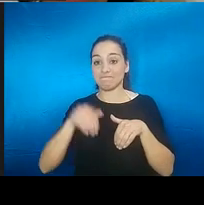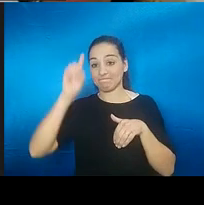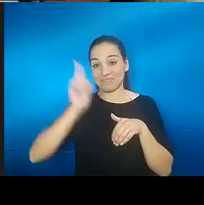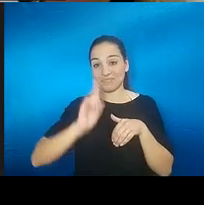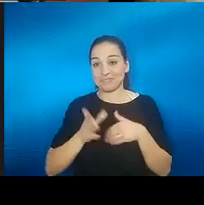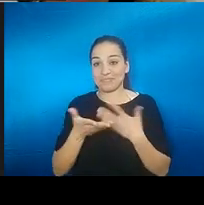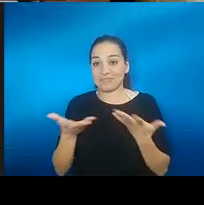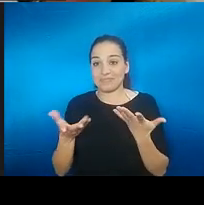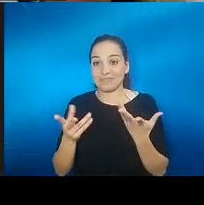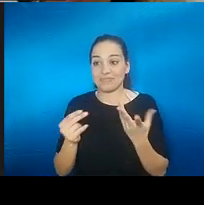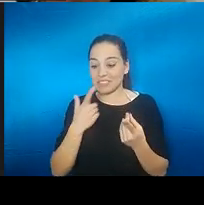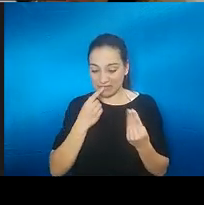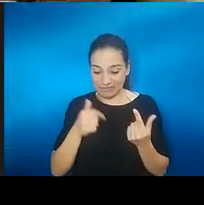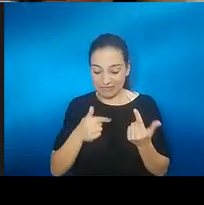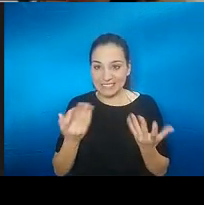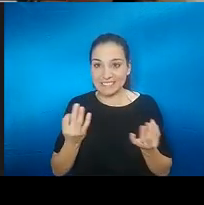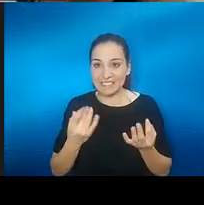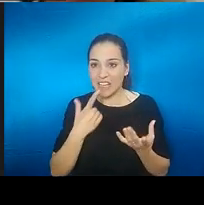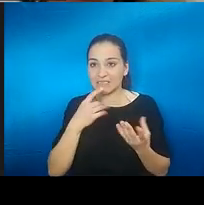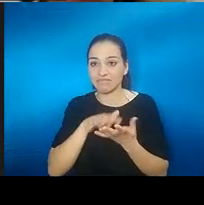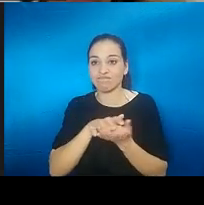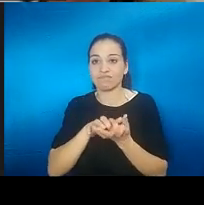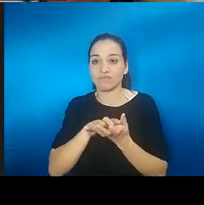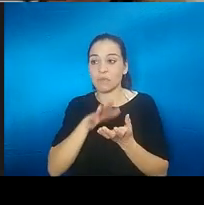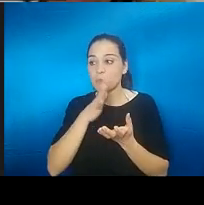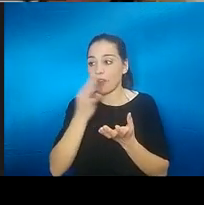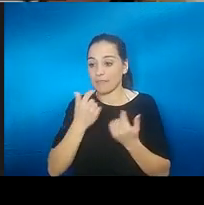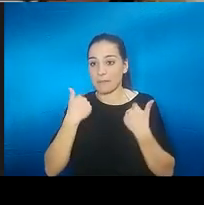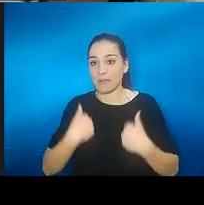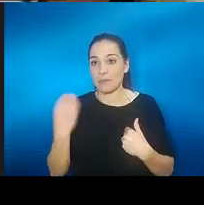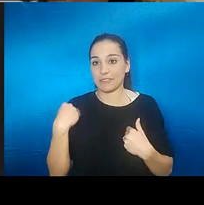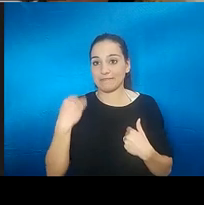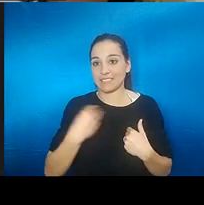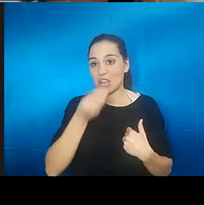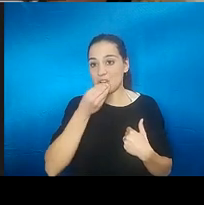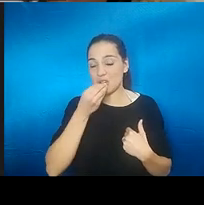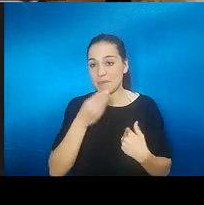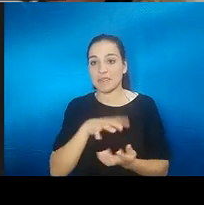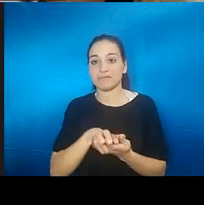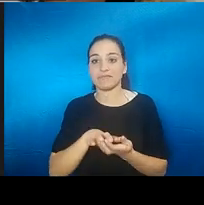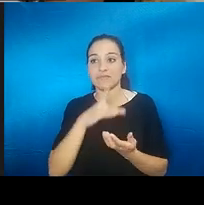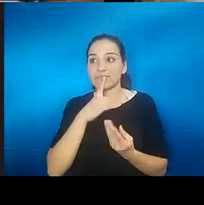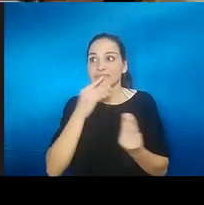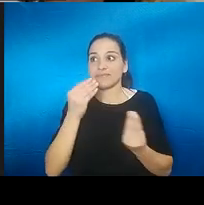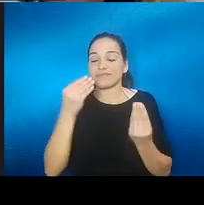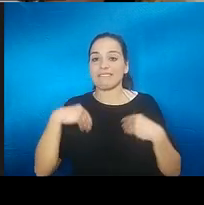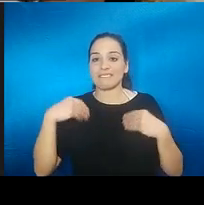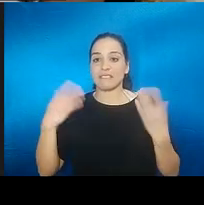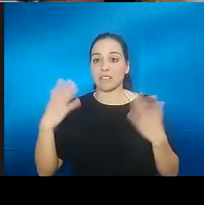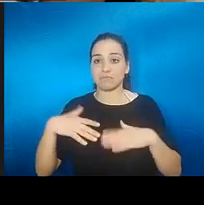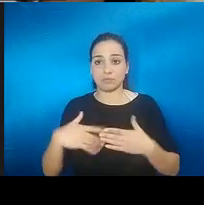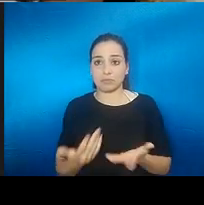lo que estás comiendo comes porque tienes que comer en el día a día comes porque no te queda más remedio pero